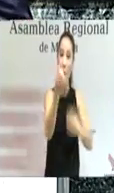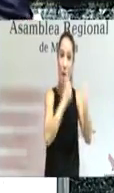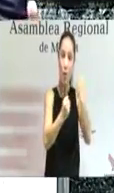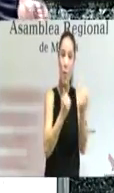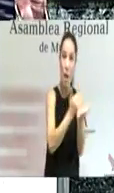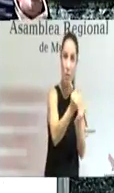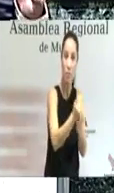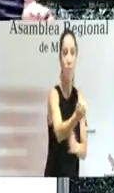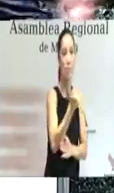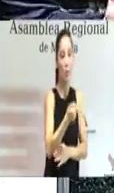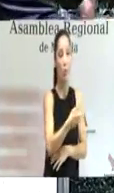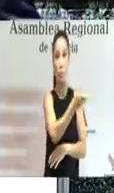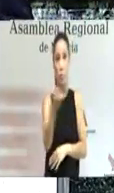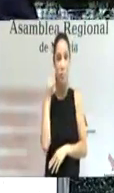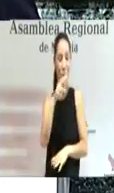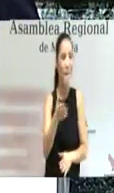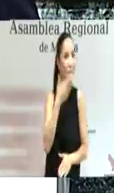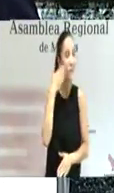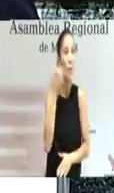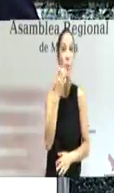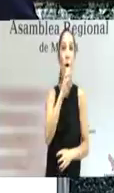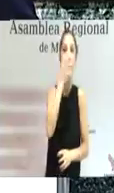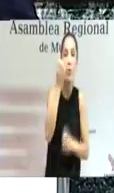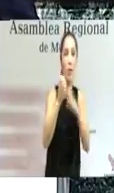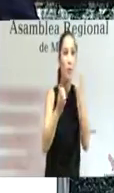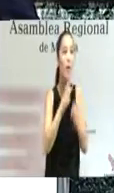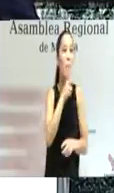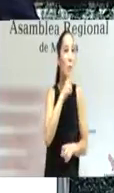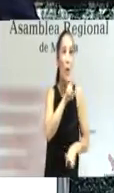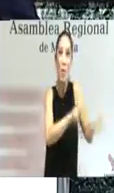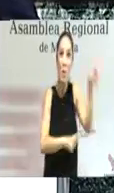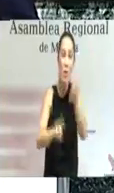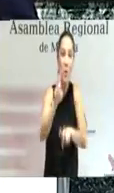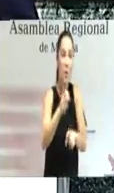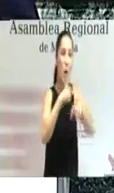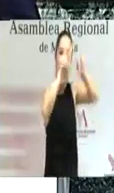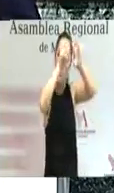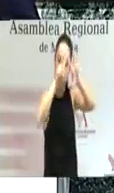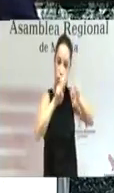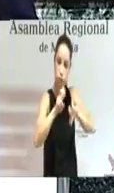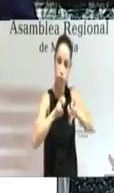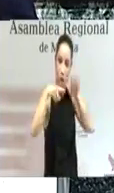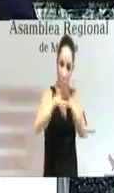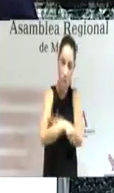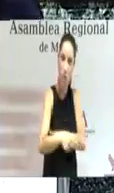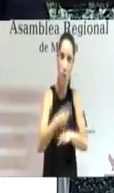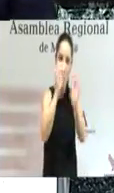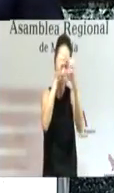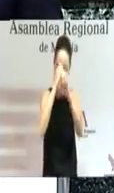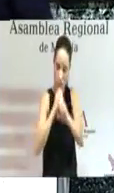orgullosos de cada nueva variedad de fruta o cada verdura que se investiga por ejemplo en el IMIDA